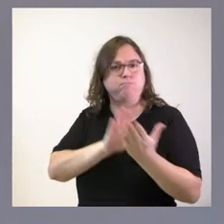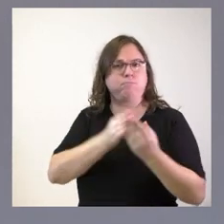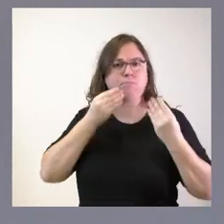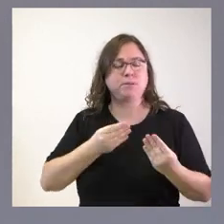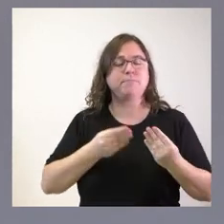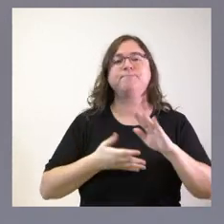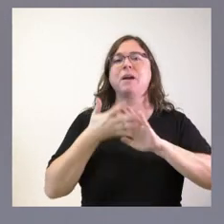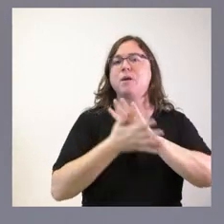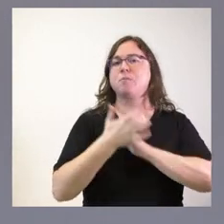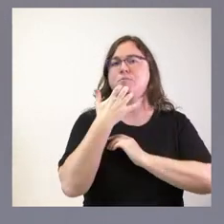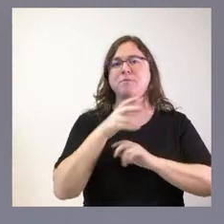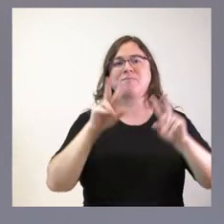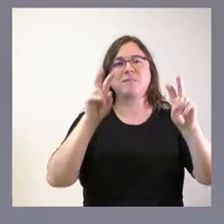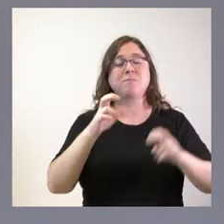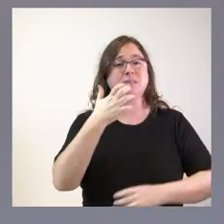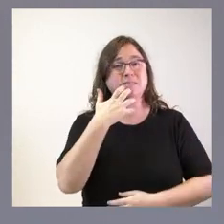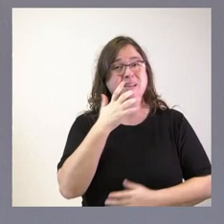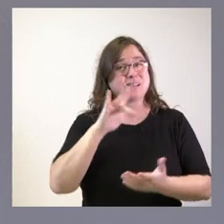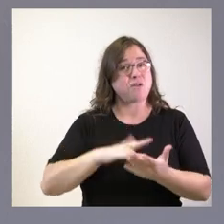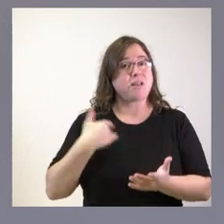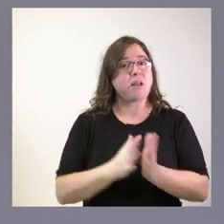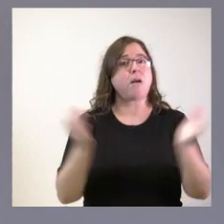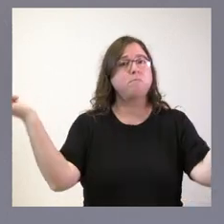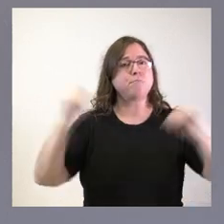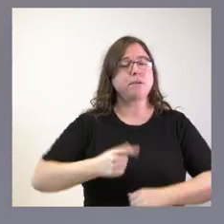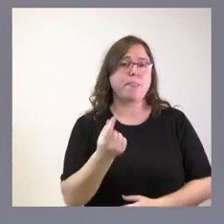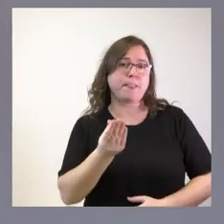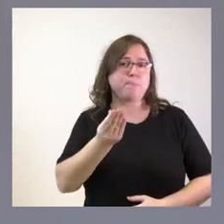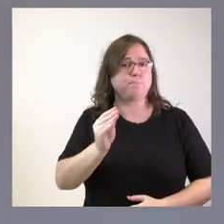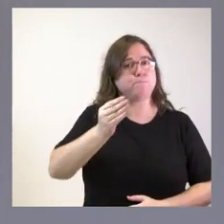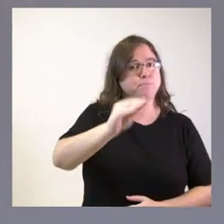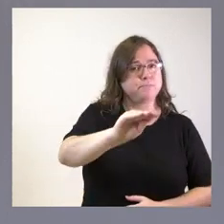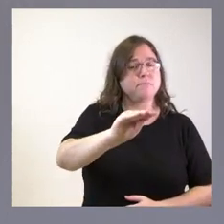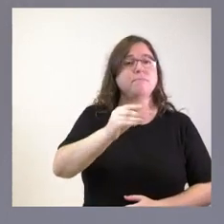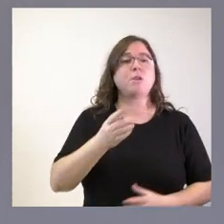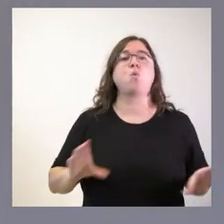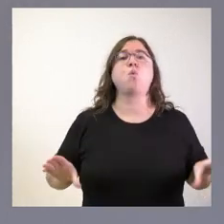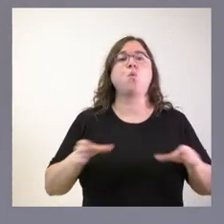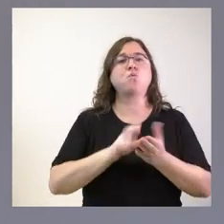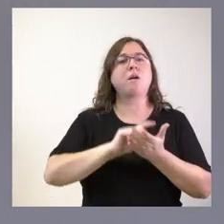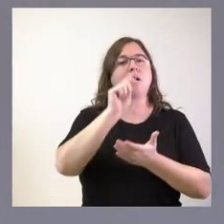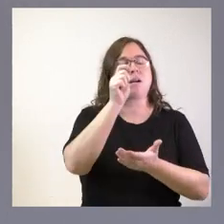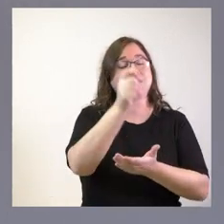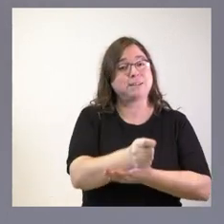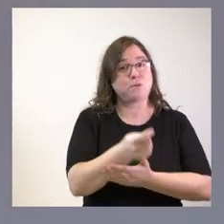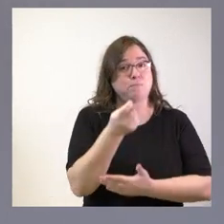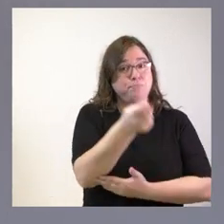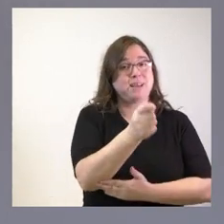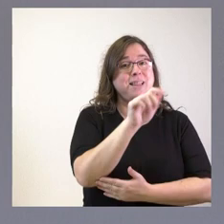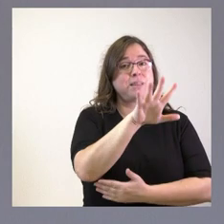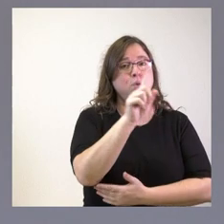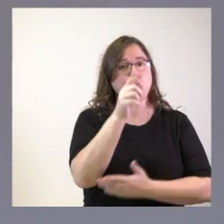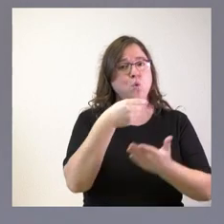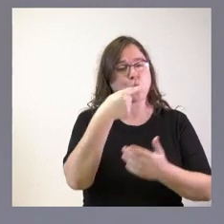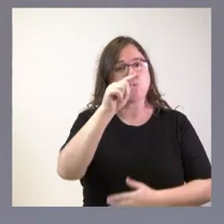hablando de que se ha acordado una cuantía adicional de aportación por parte de la Junta de Castilla y León de 51,2